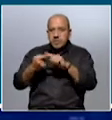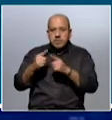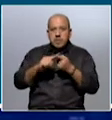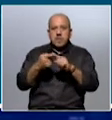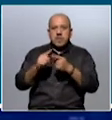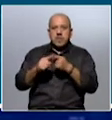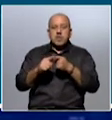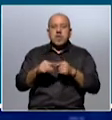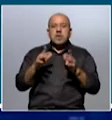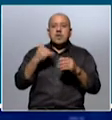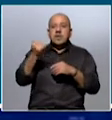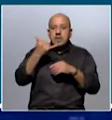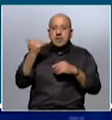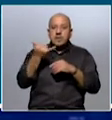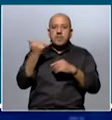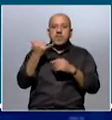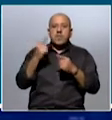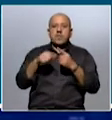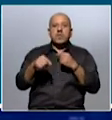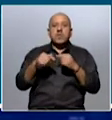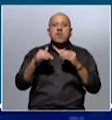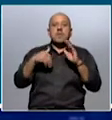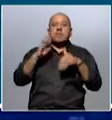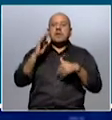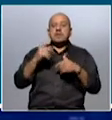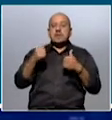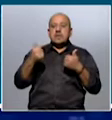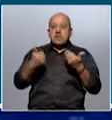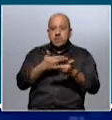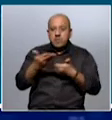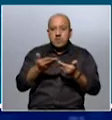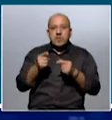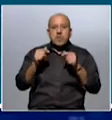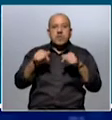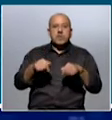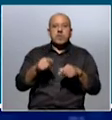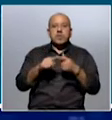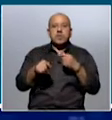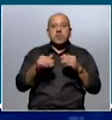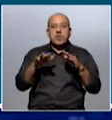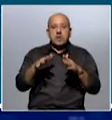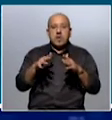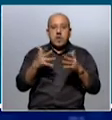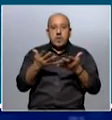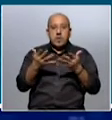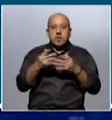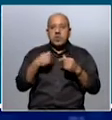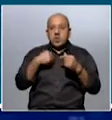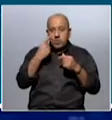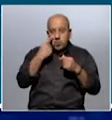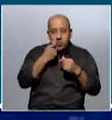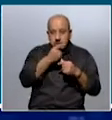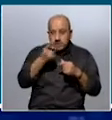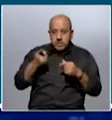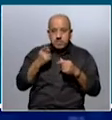venían dando de mucho tiempo y que en esta situación de mayor convivencia, en esta excepcionalidad, se extreman. Hemos visto el aumento